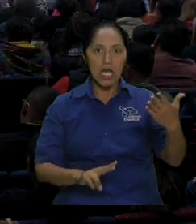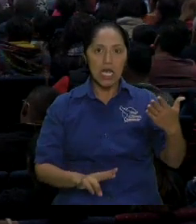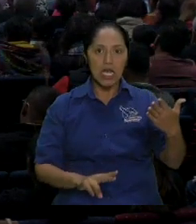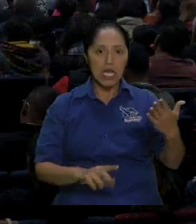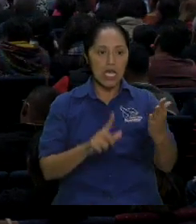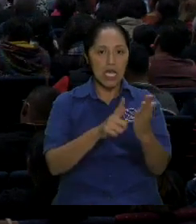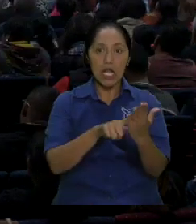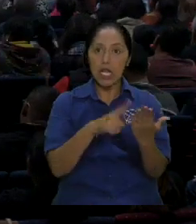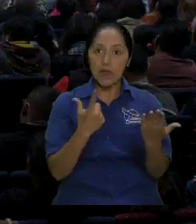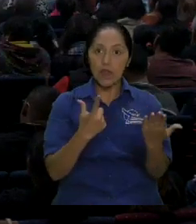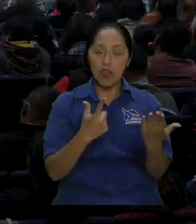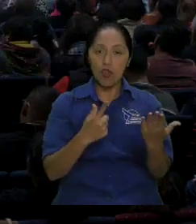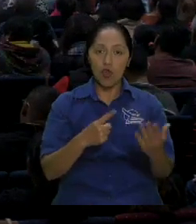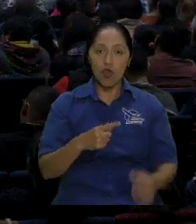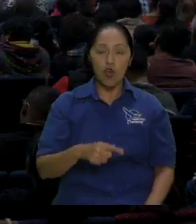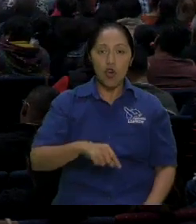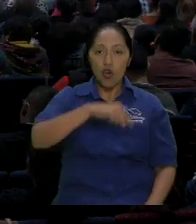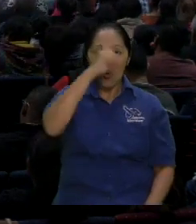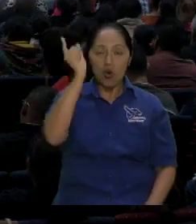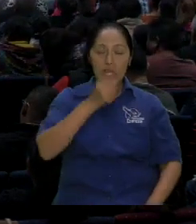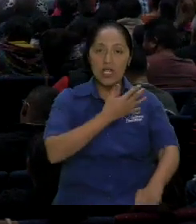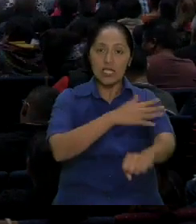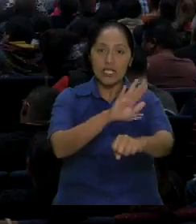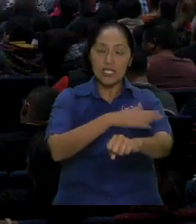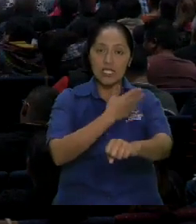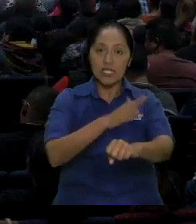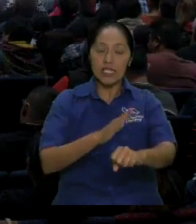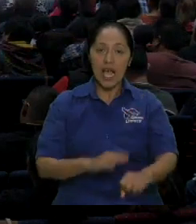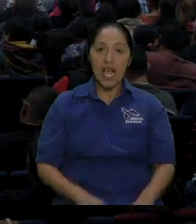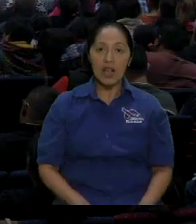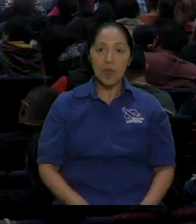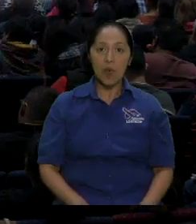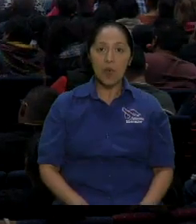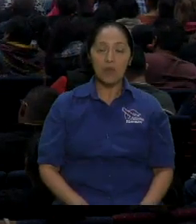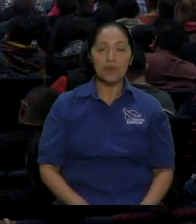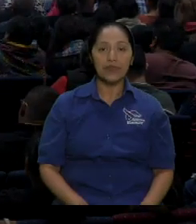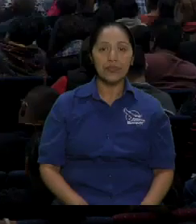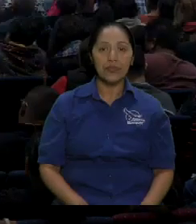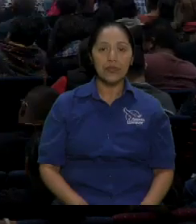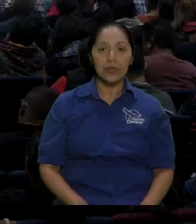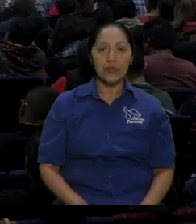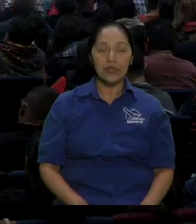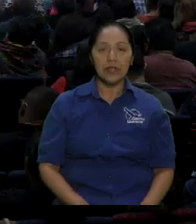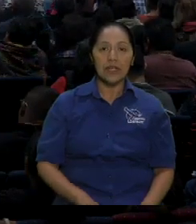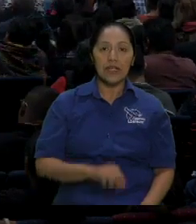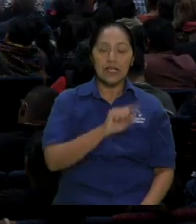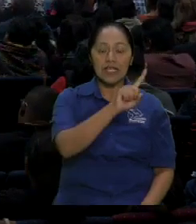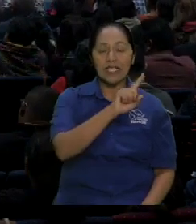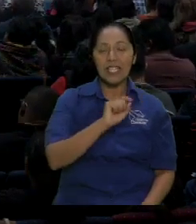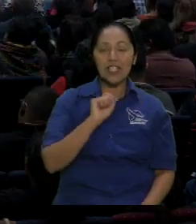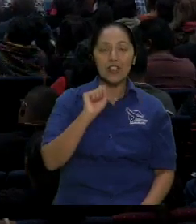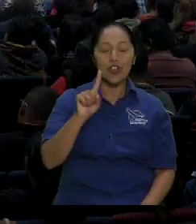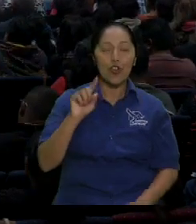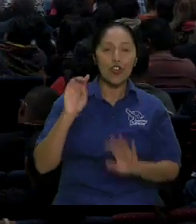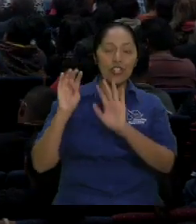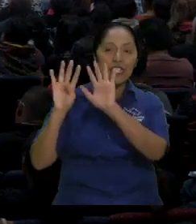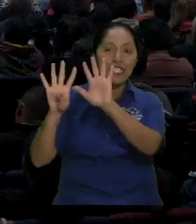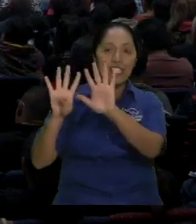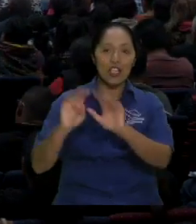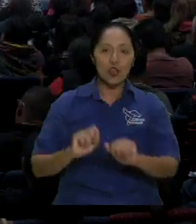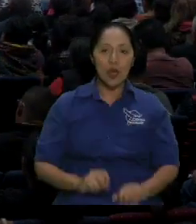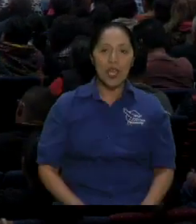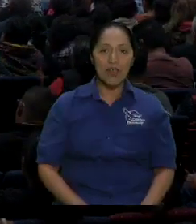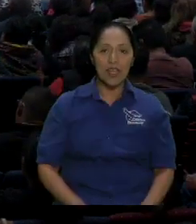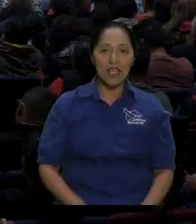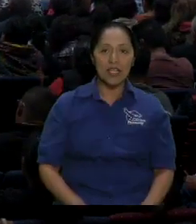¡Ala, qué tremendo! ¿Verdad usted? Pero en diferentes versiones lo dijo. Pero ¿y de qué le sirvió